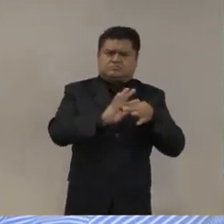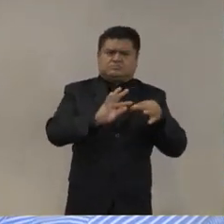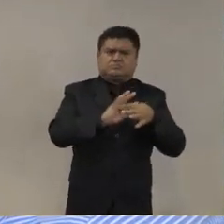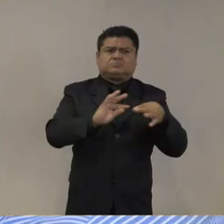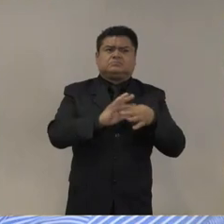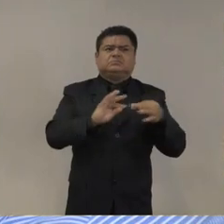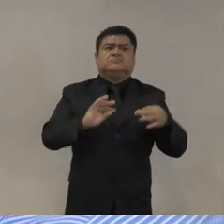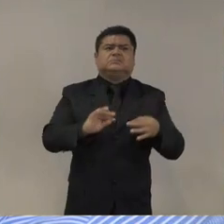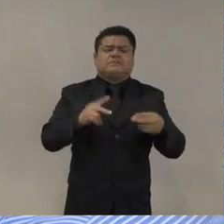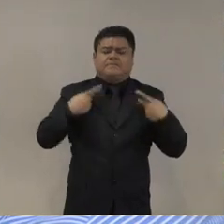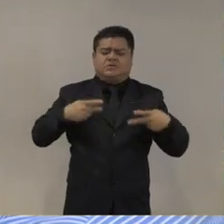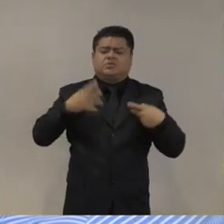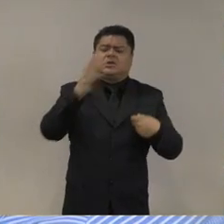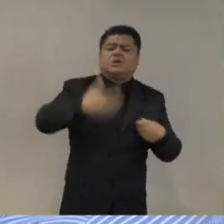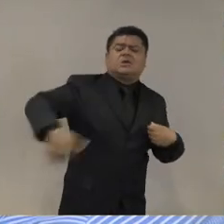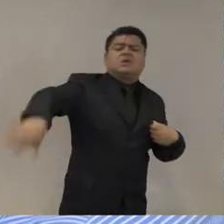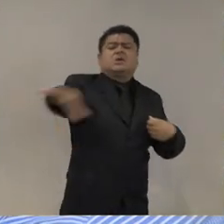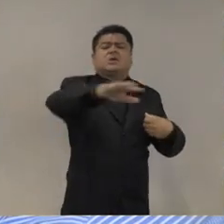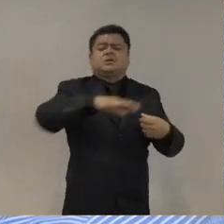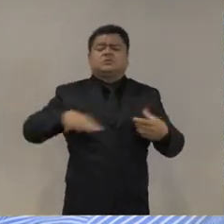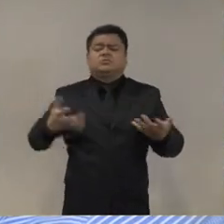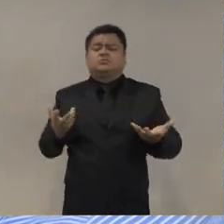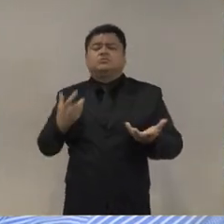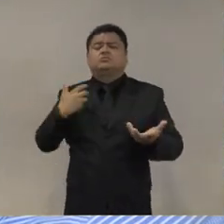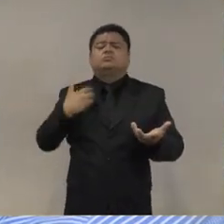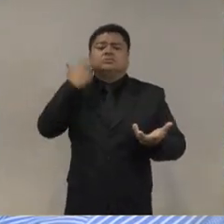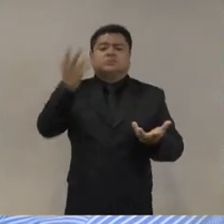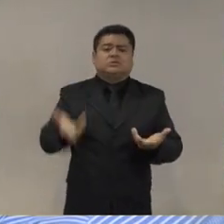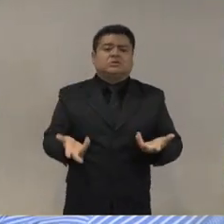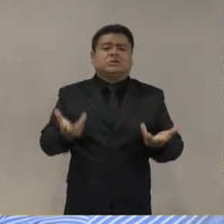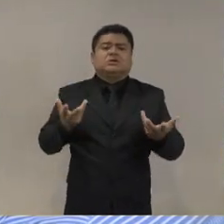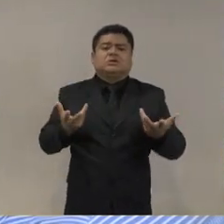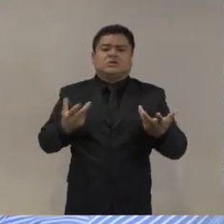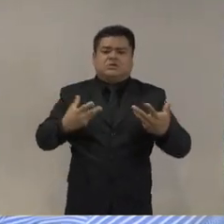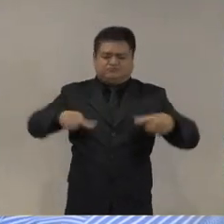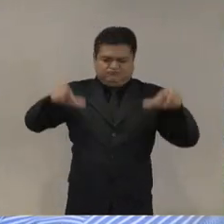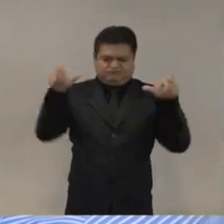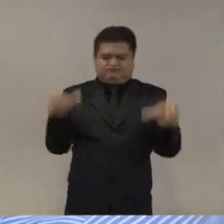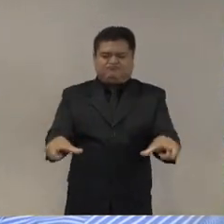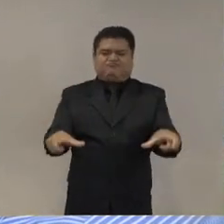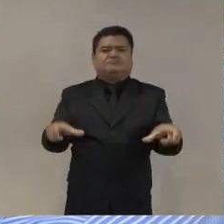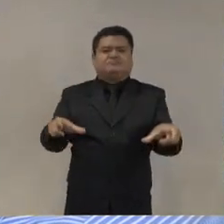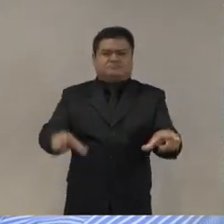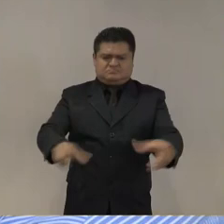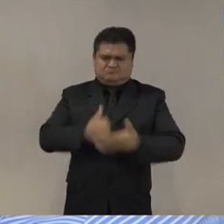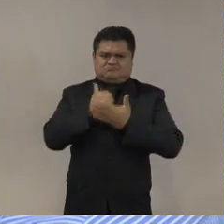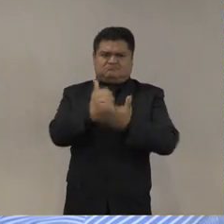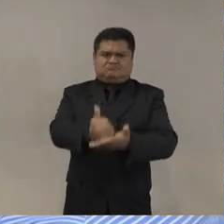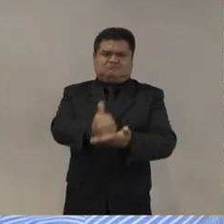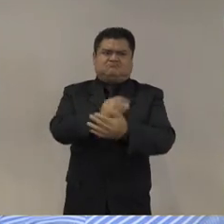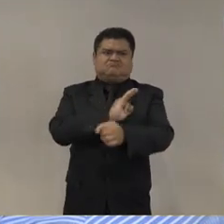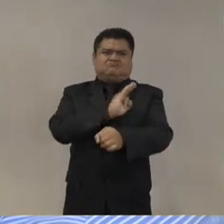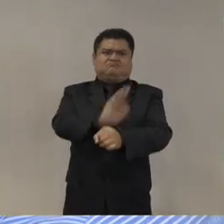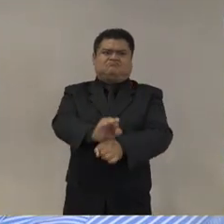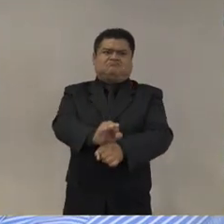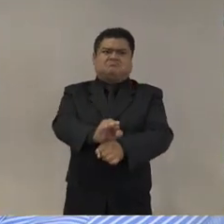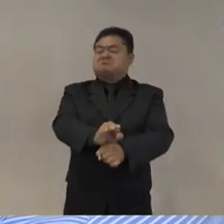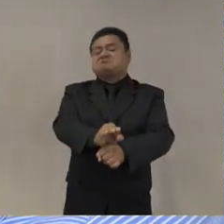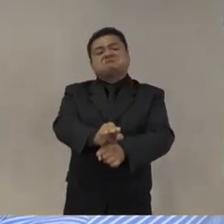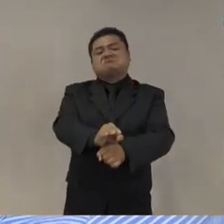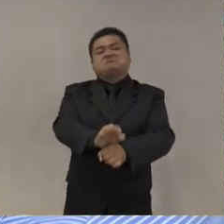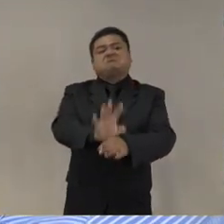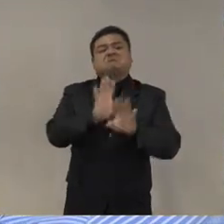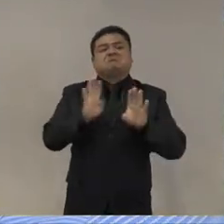desde ningún nivel de gobierno, orden de gobierno, con la seguridad ciudadana. Intervención